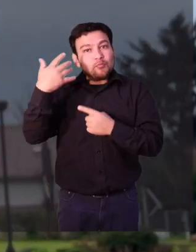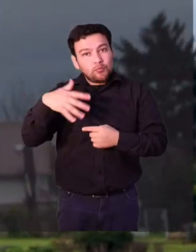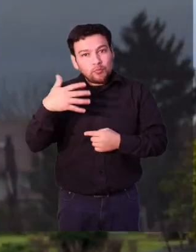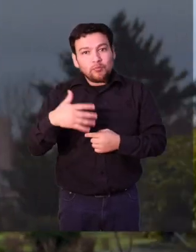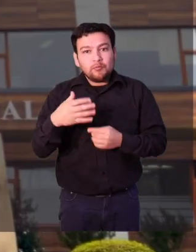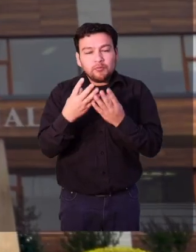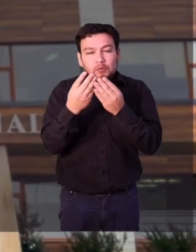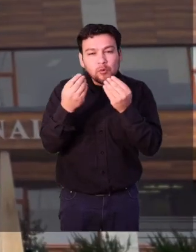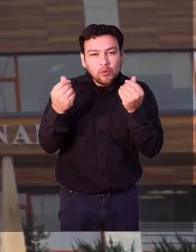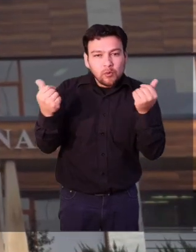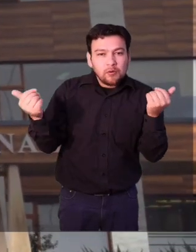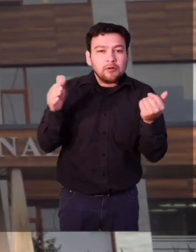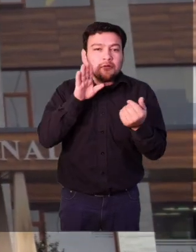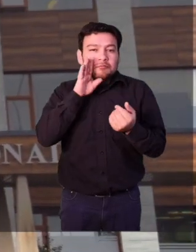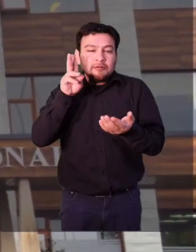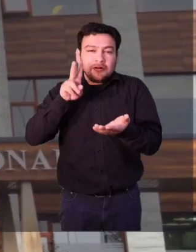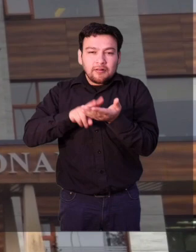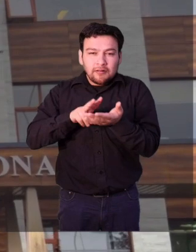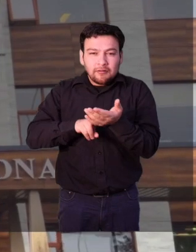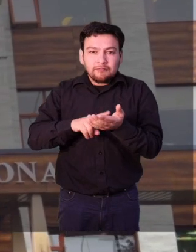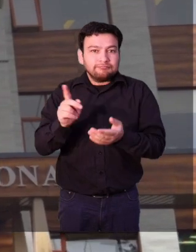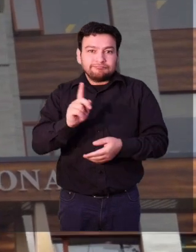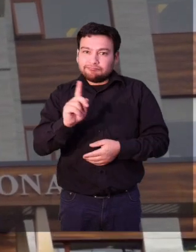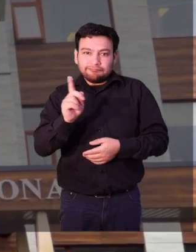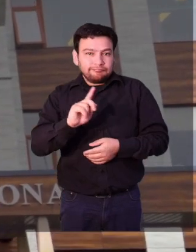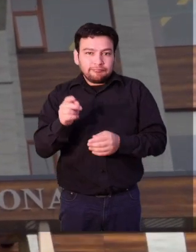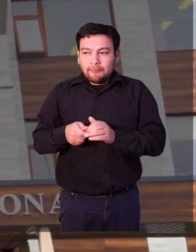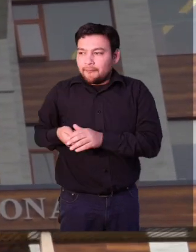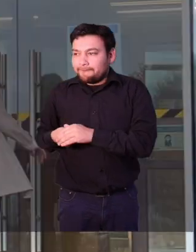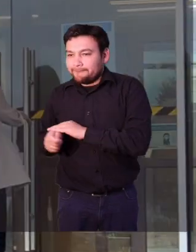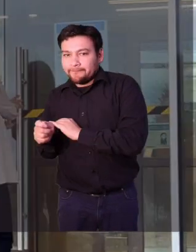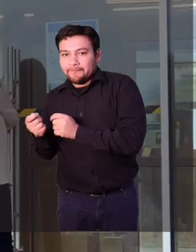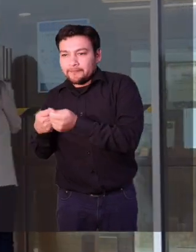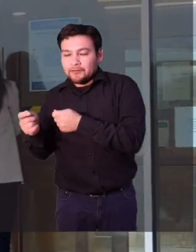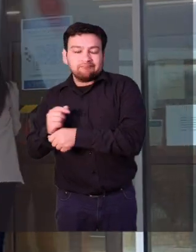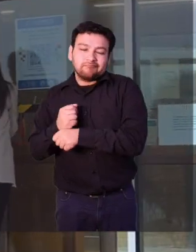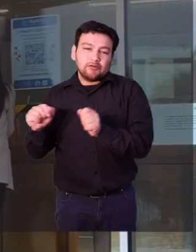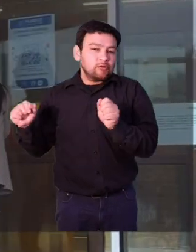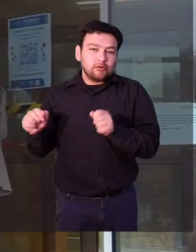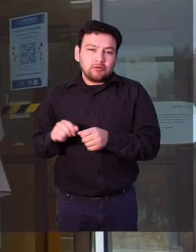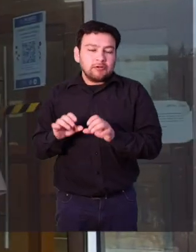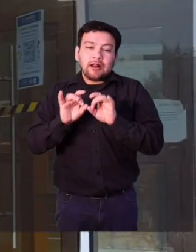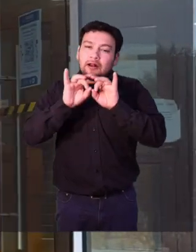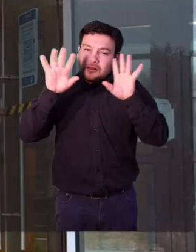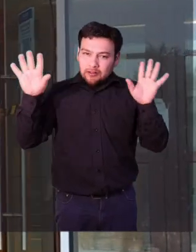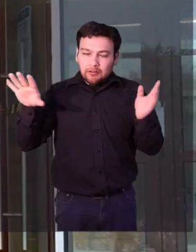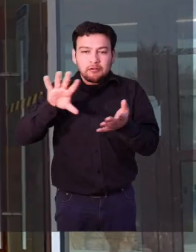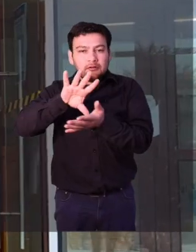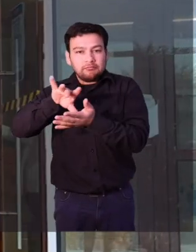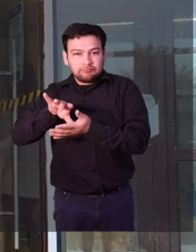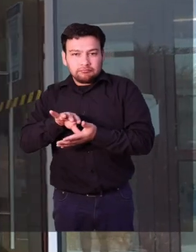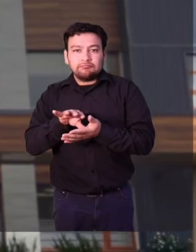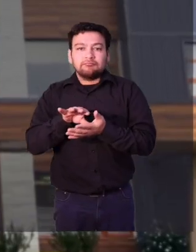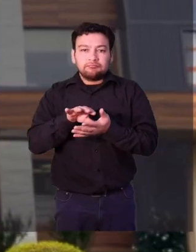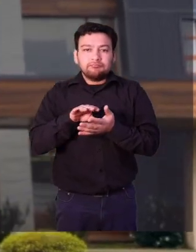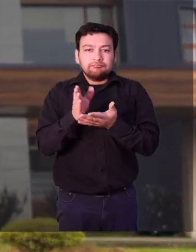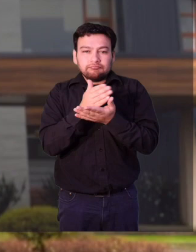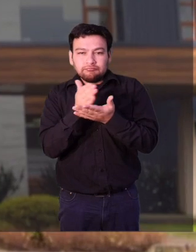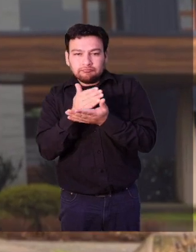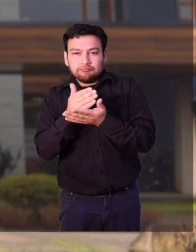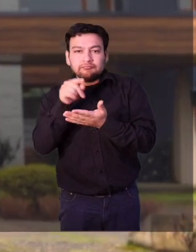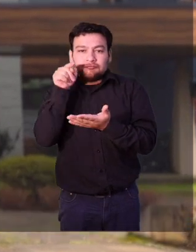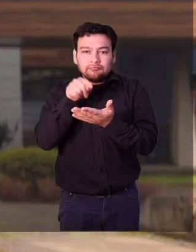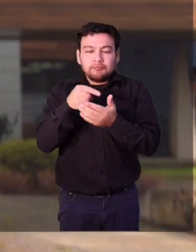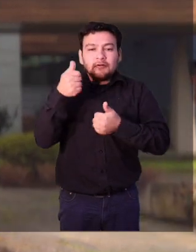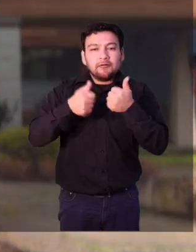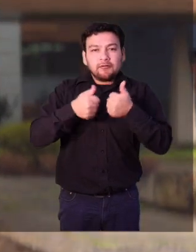como principios esenciales en el espíritu democrático de nuestro país. Destacamos en nuestro plan de formación las prácticas